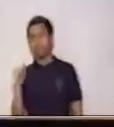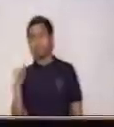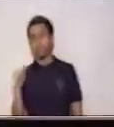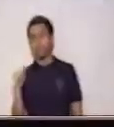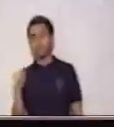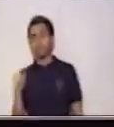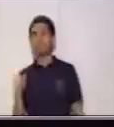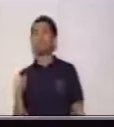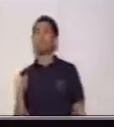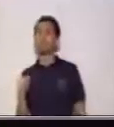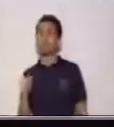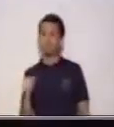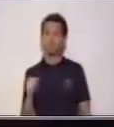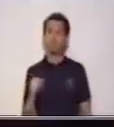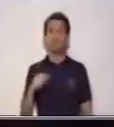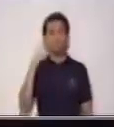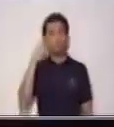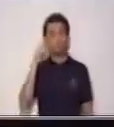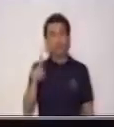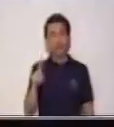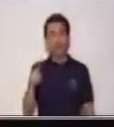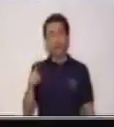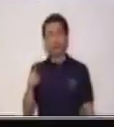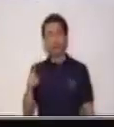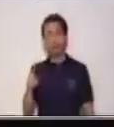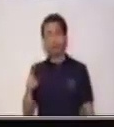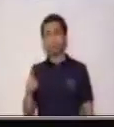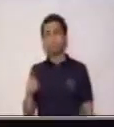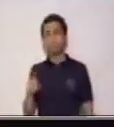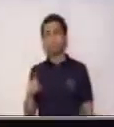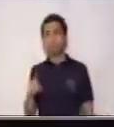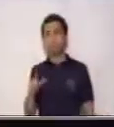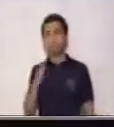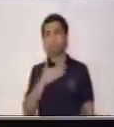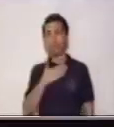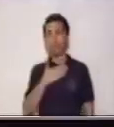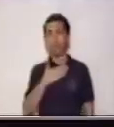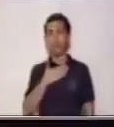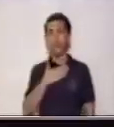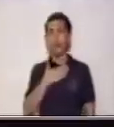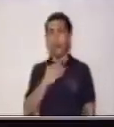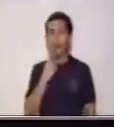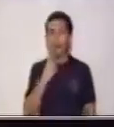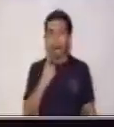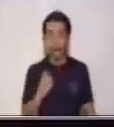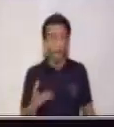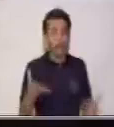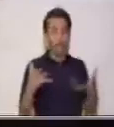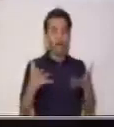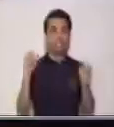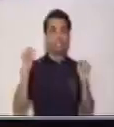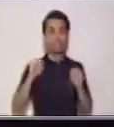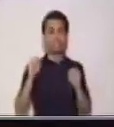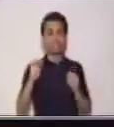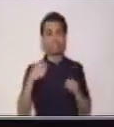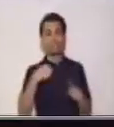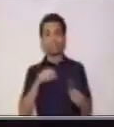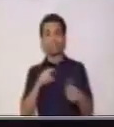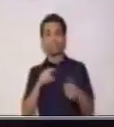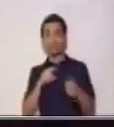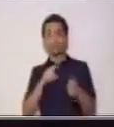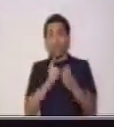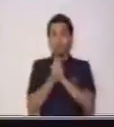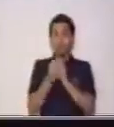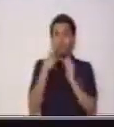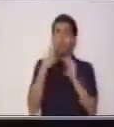Muy bien. Es la parte que hace, es la función que hace que nosotros tengamos una reacción o un cambio hacia lo que